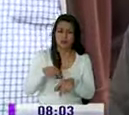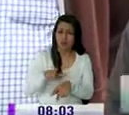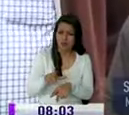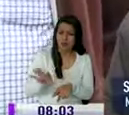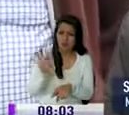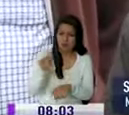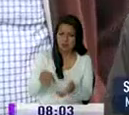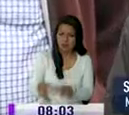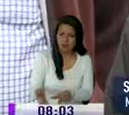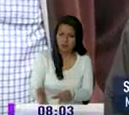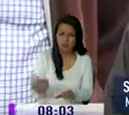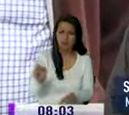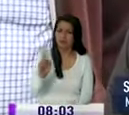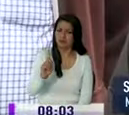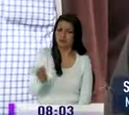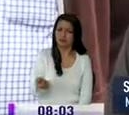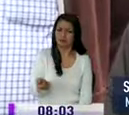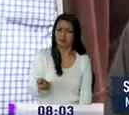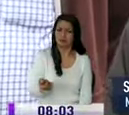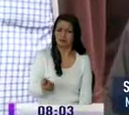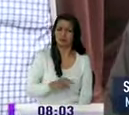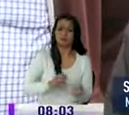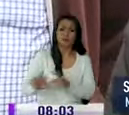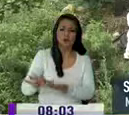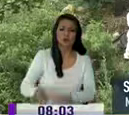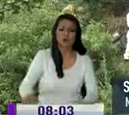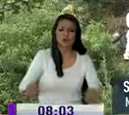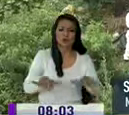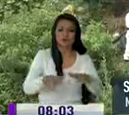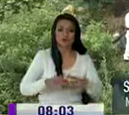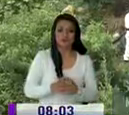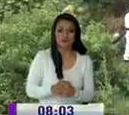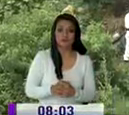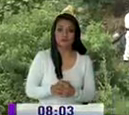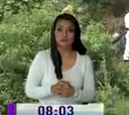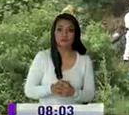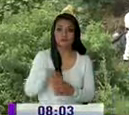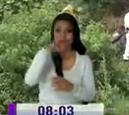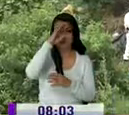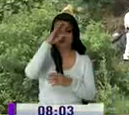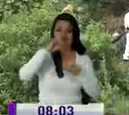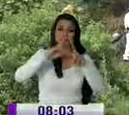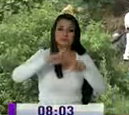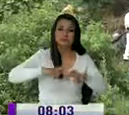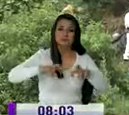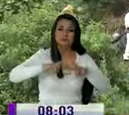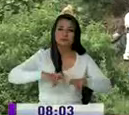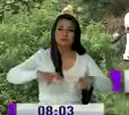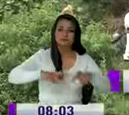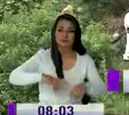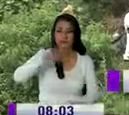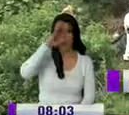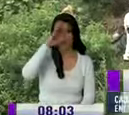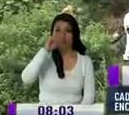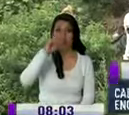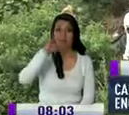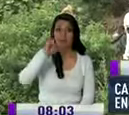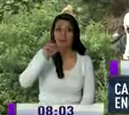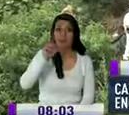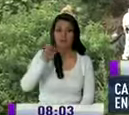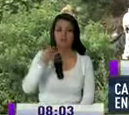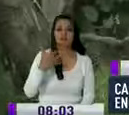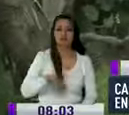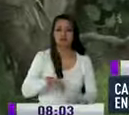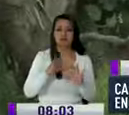que le maten a una chica y la vengan a botar acá. El trabajo investigativo de campo de los agentes de la DINACED arrojó resultados